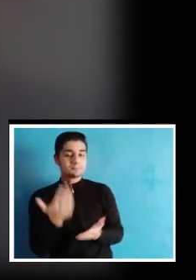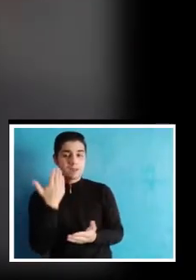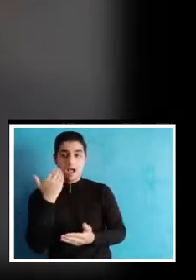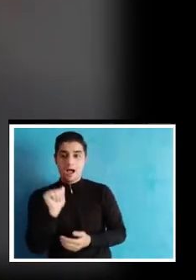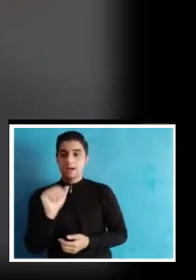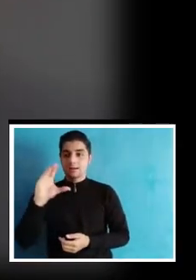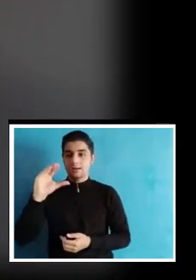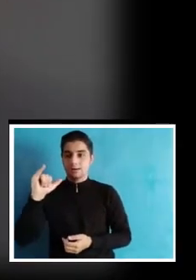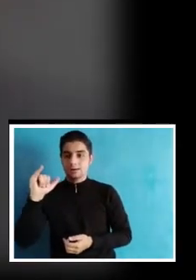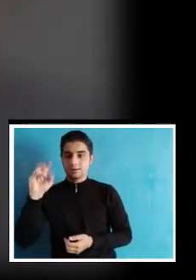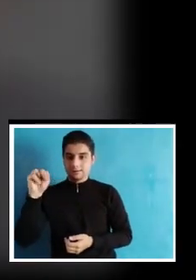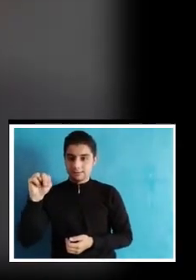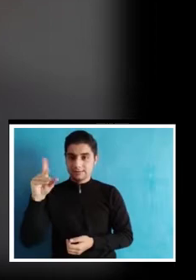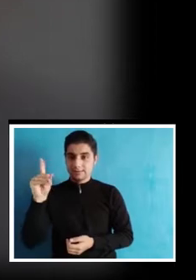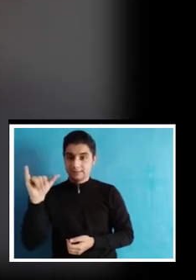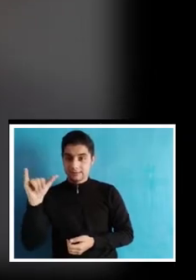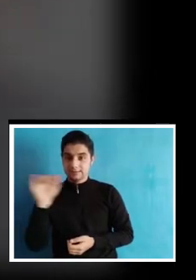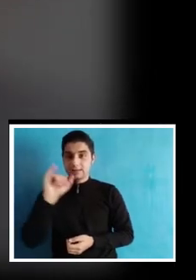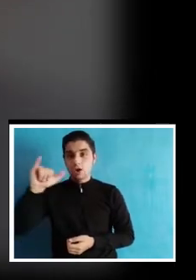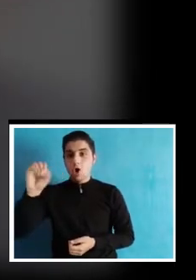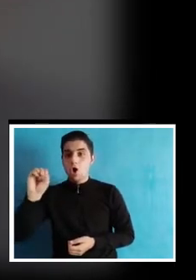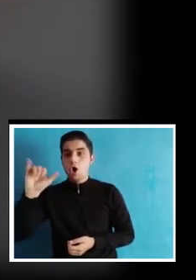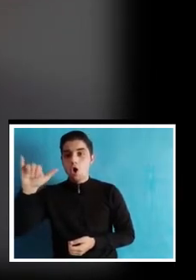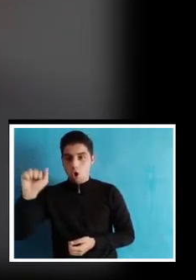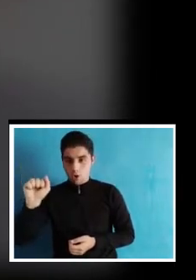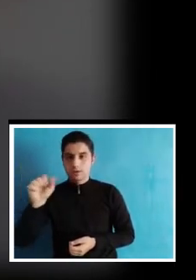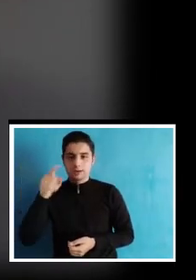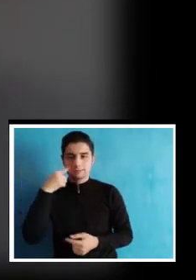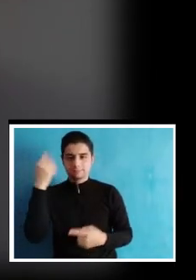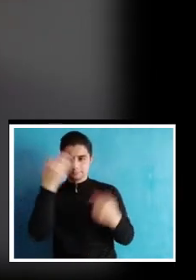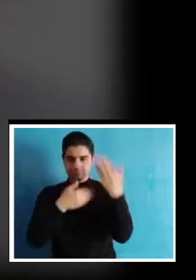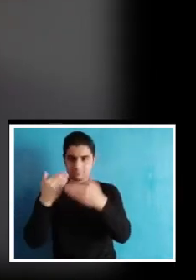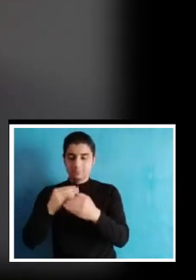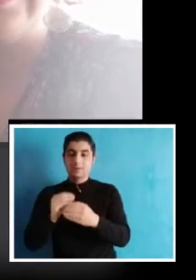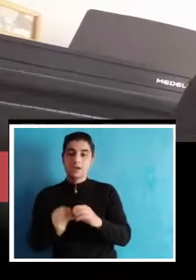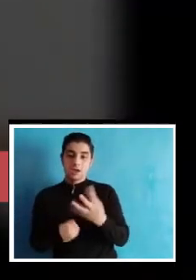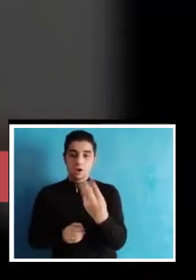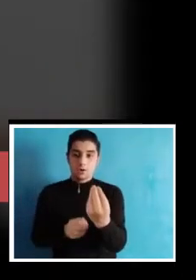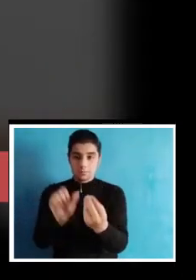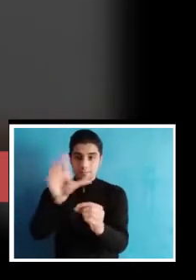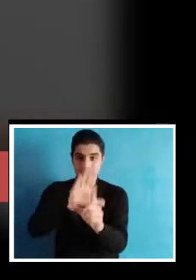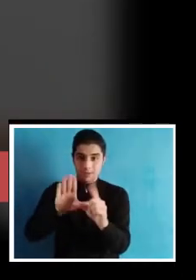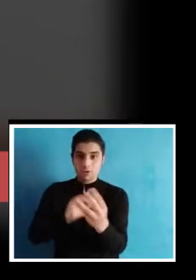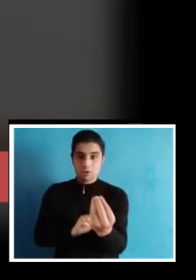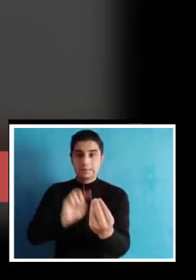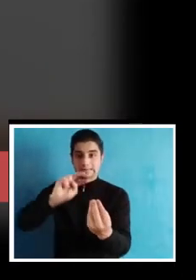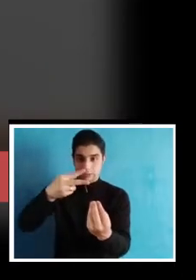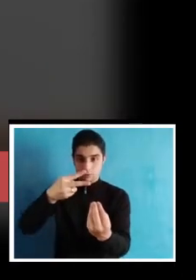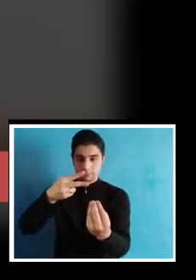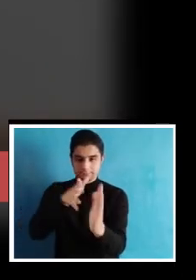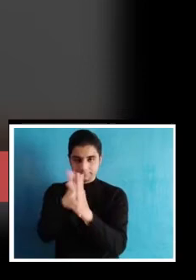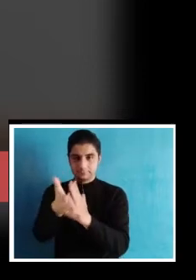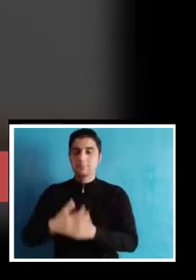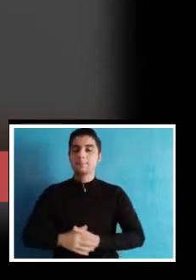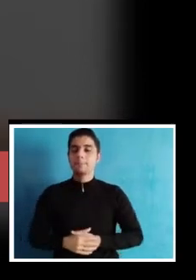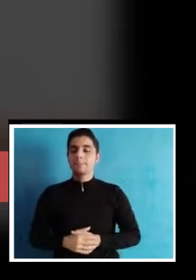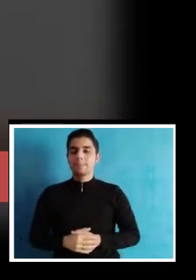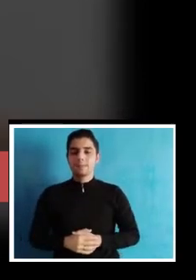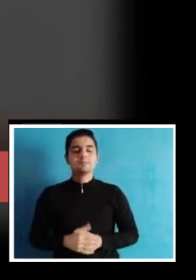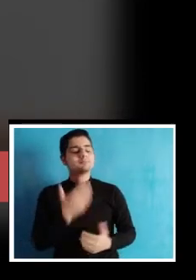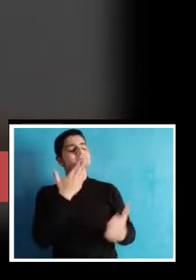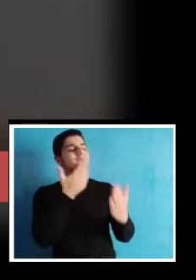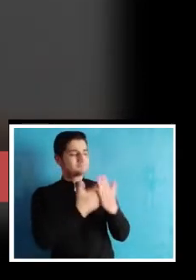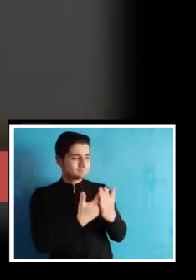paso a la docente Cindy Joya, quien nos hará un análisis de la segunda categoría. Muchas gracias, coordinadora Liliana. Bueno,